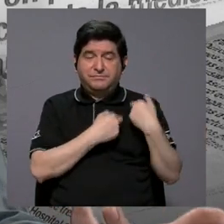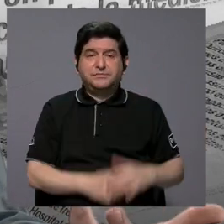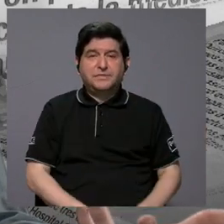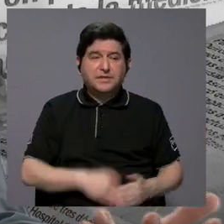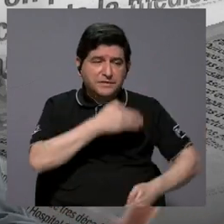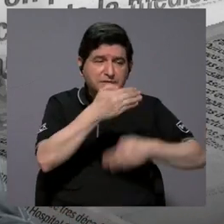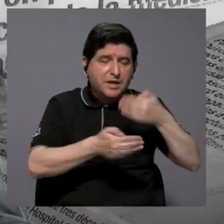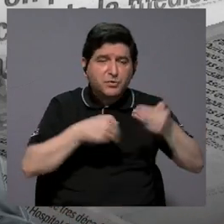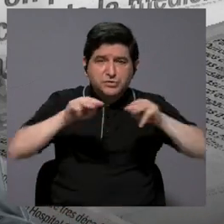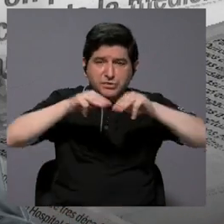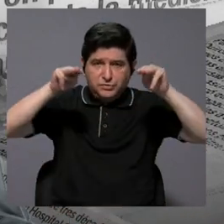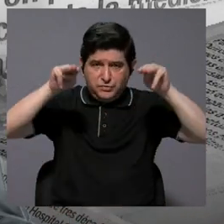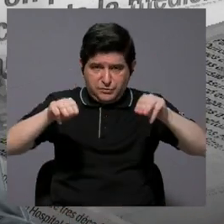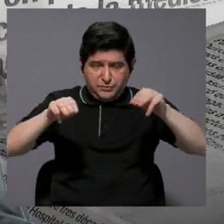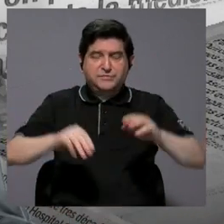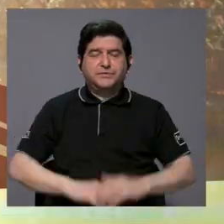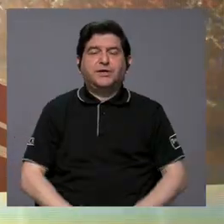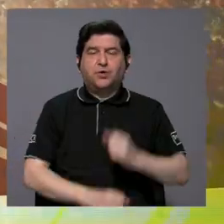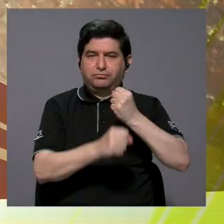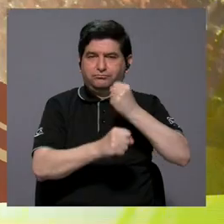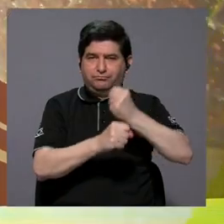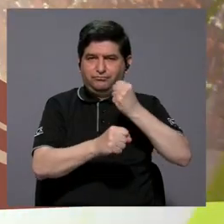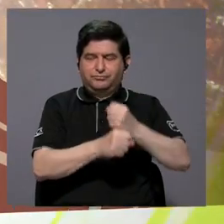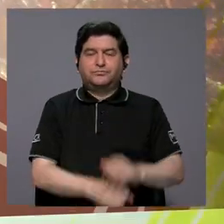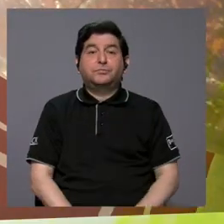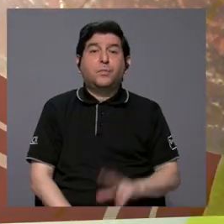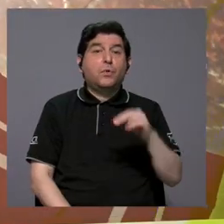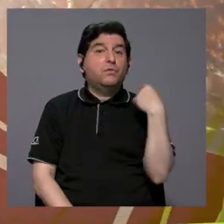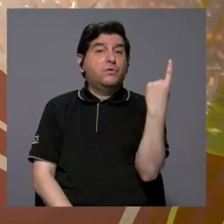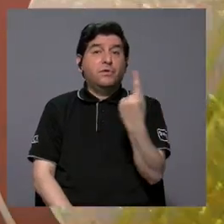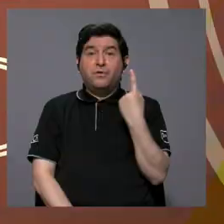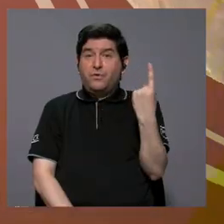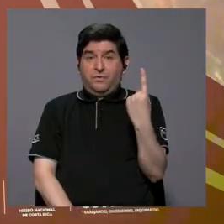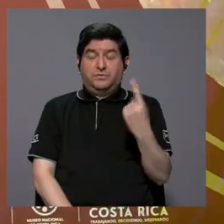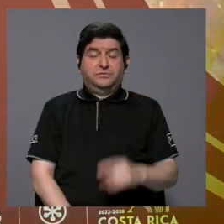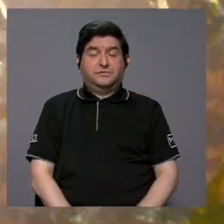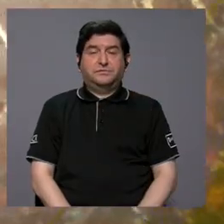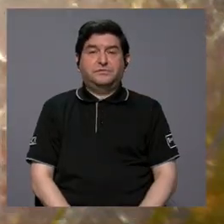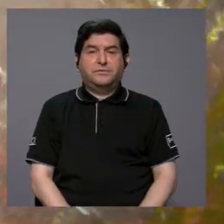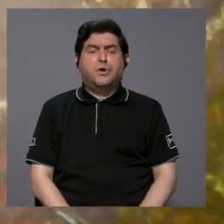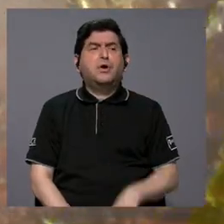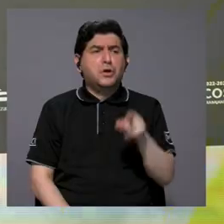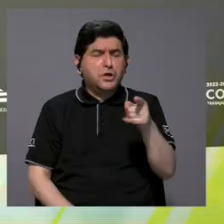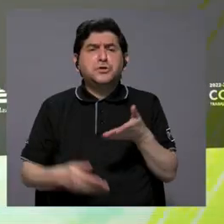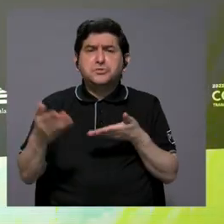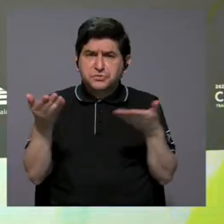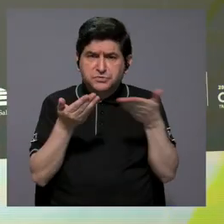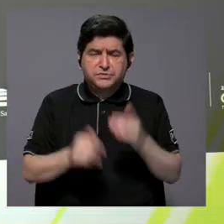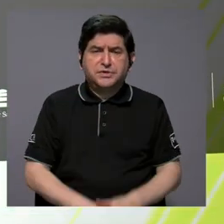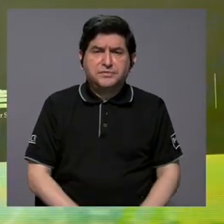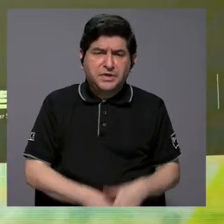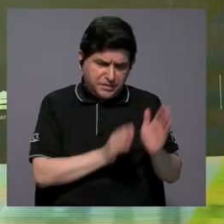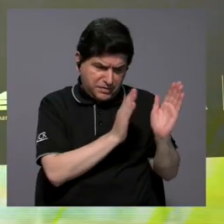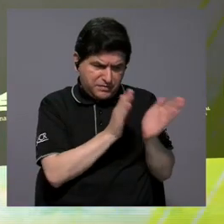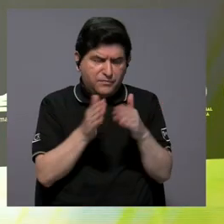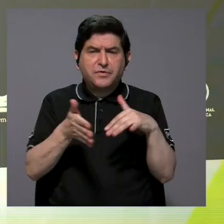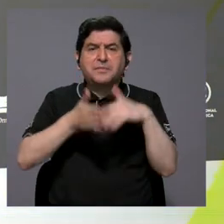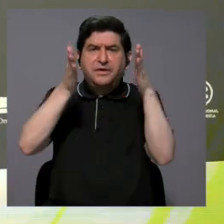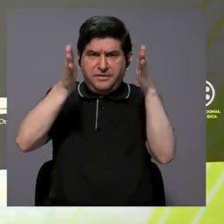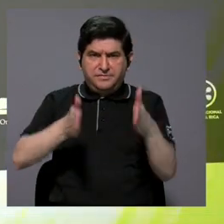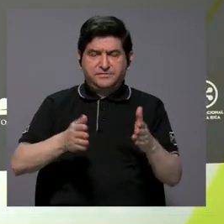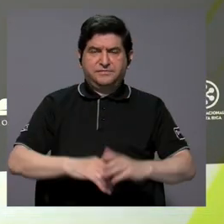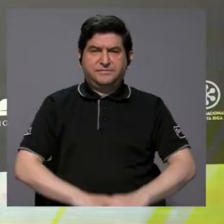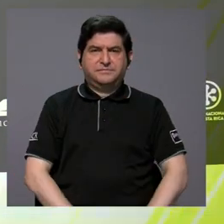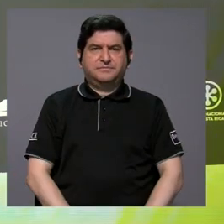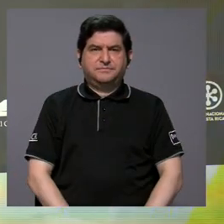museografía como tal y ha sido no solamente y además ha servido para formar estudiantes